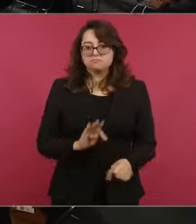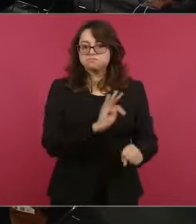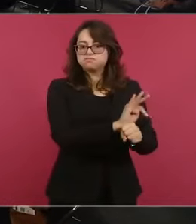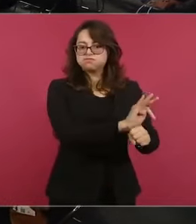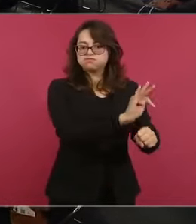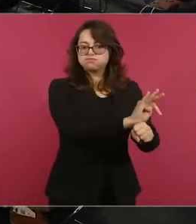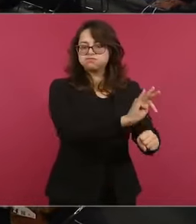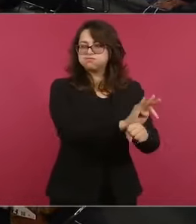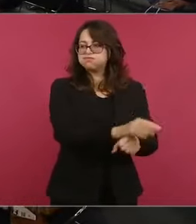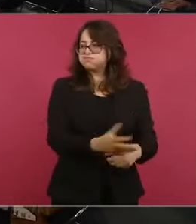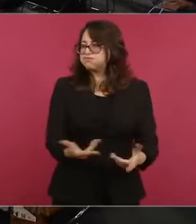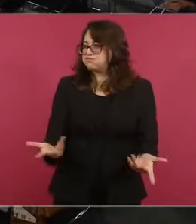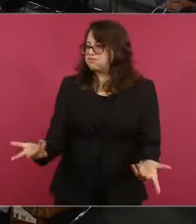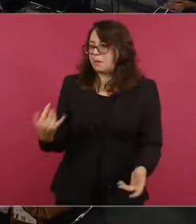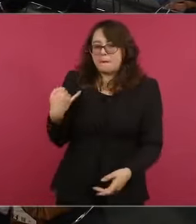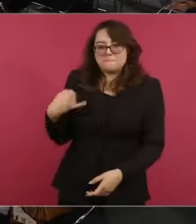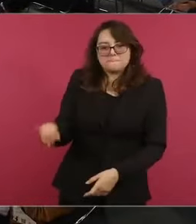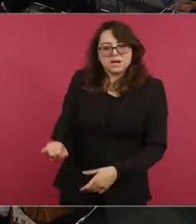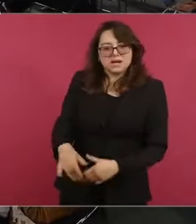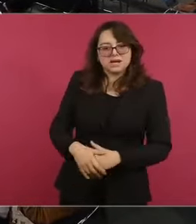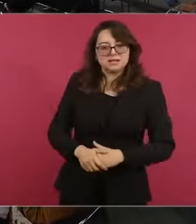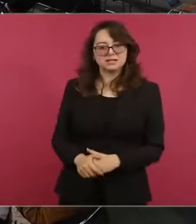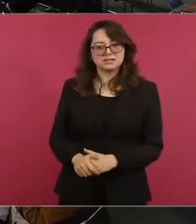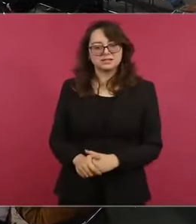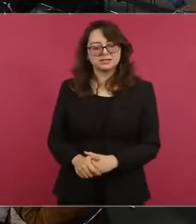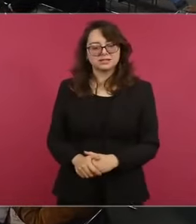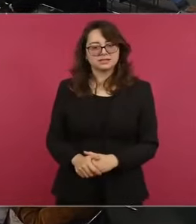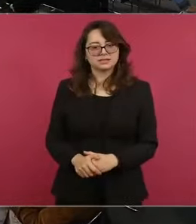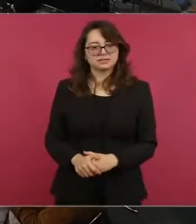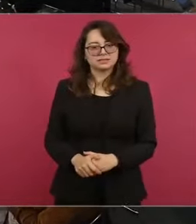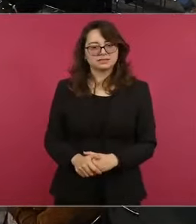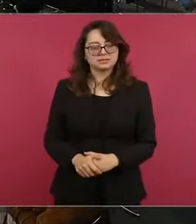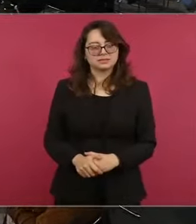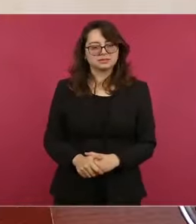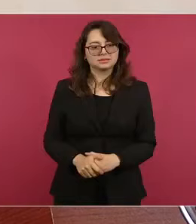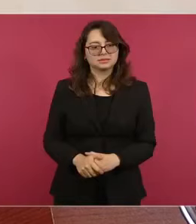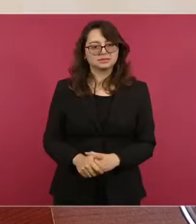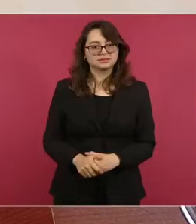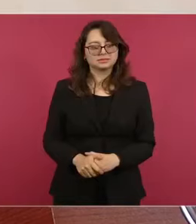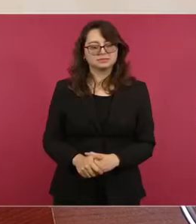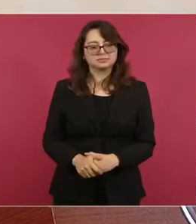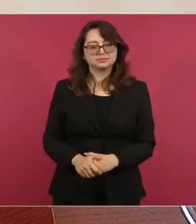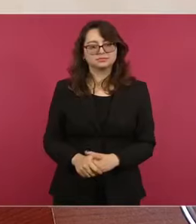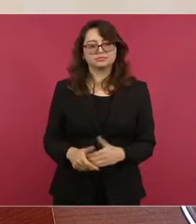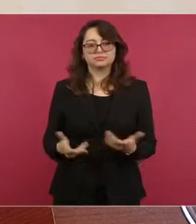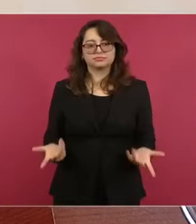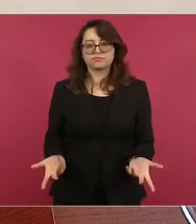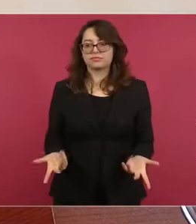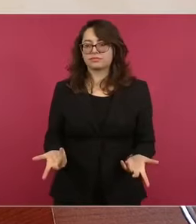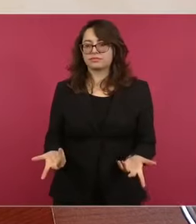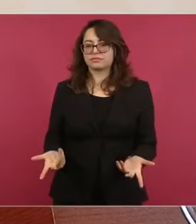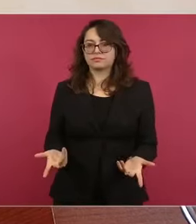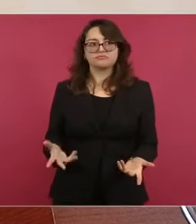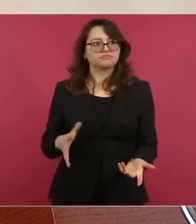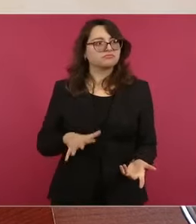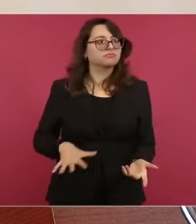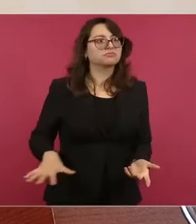Además de que con dinero del pueblo te mantenemos,